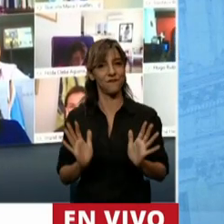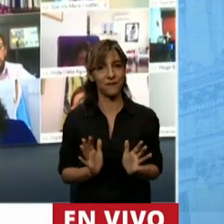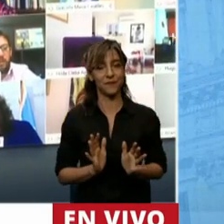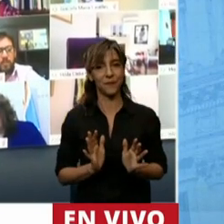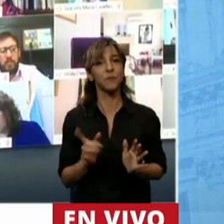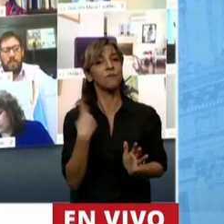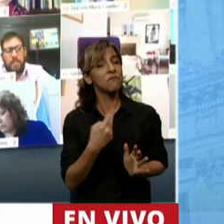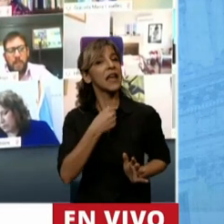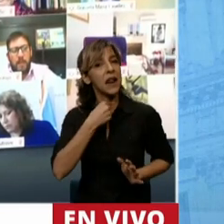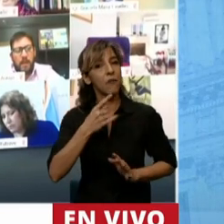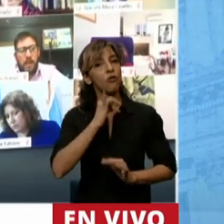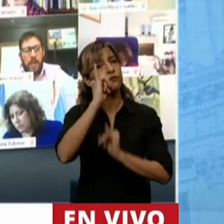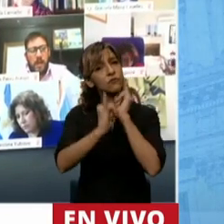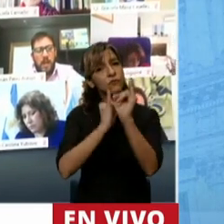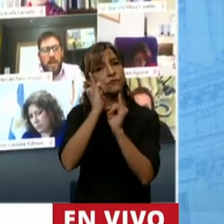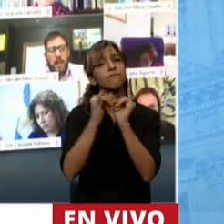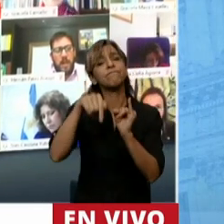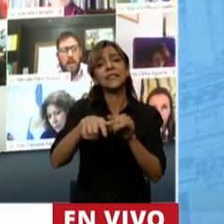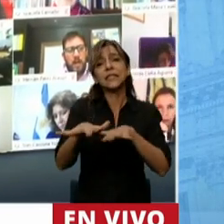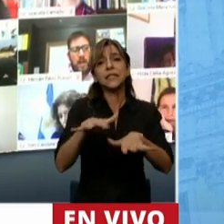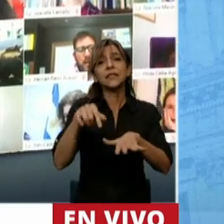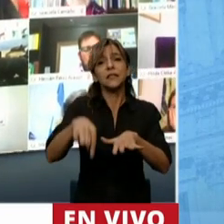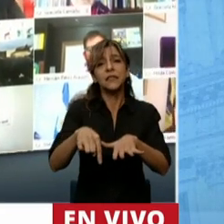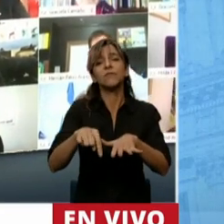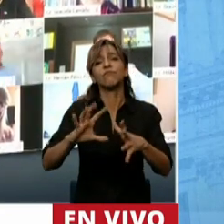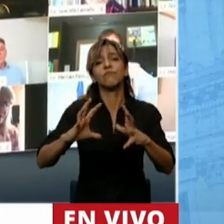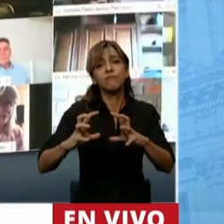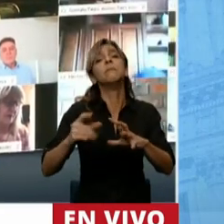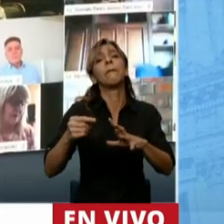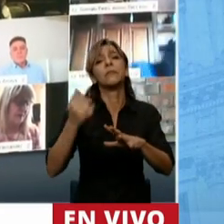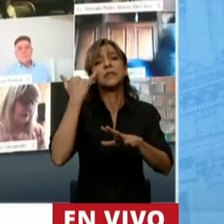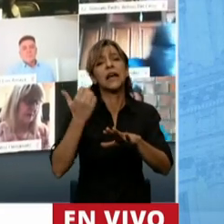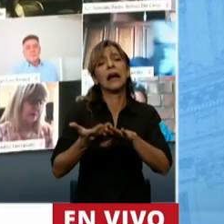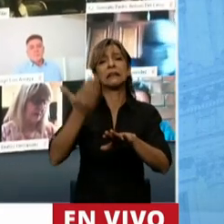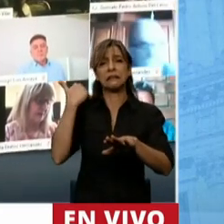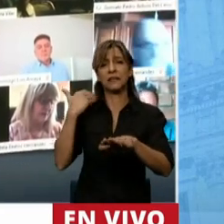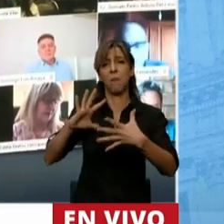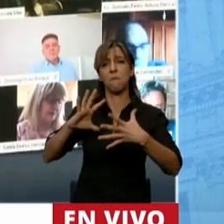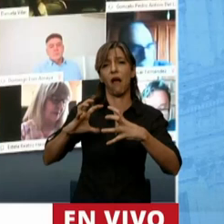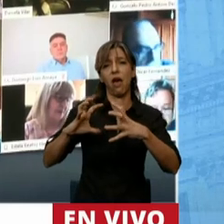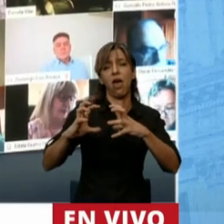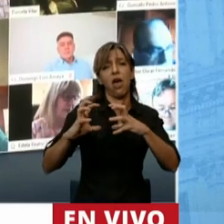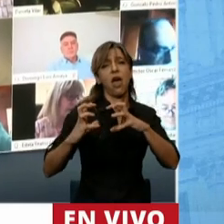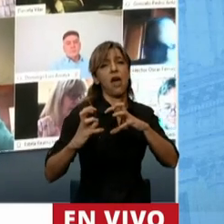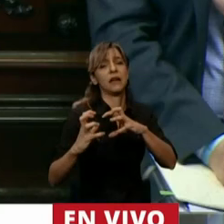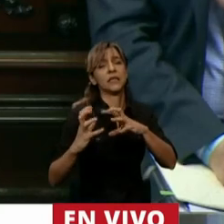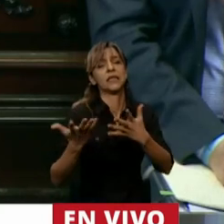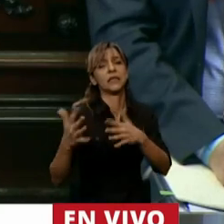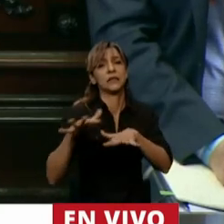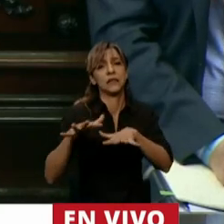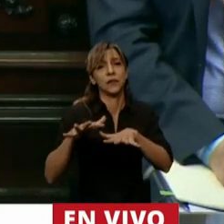que estamos en una crisis que se monta en otras crisis que estamos en una crisis que se monta en una crisis anterior